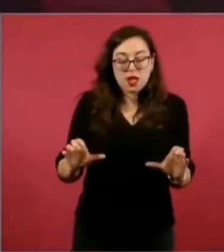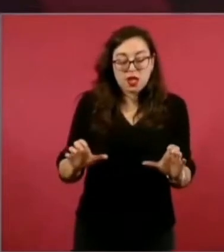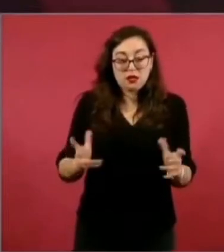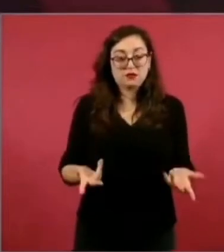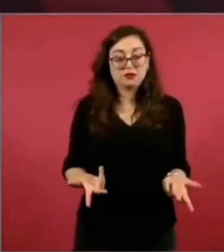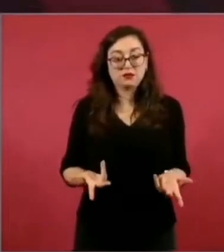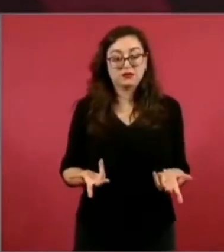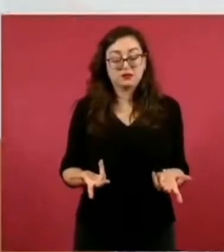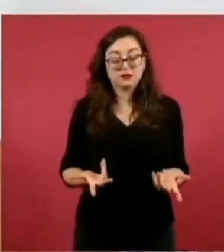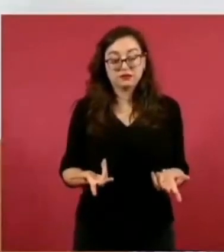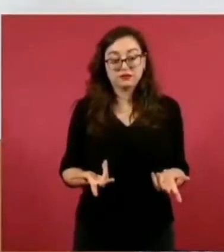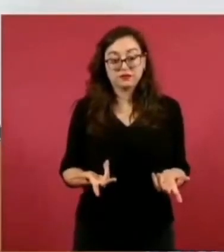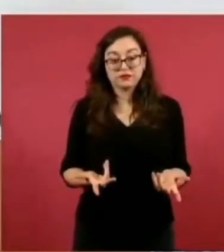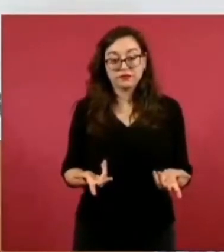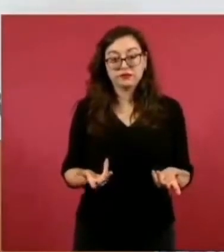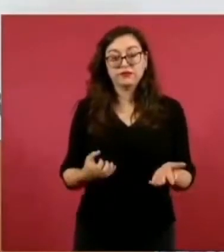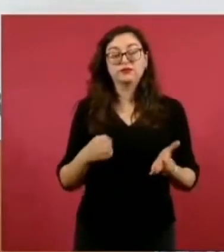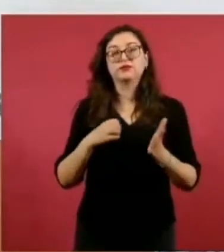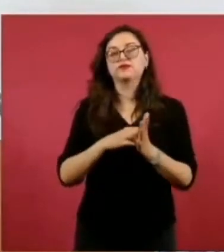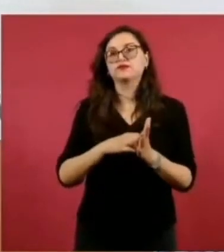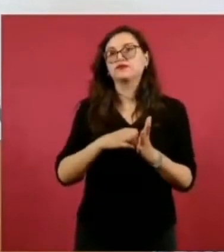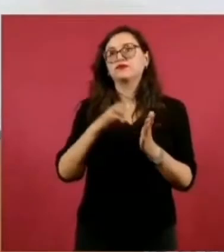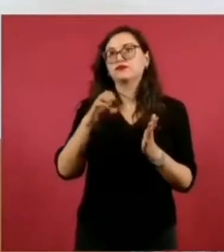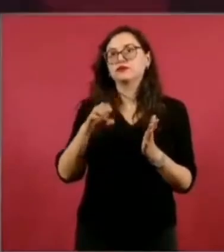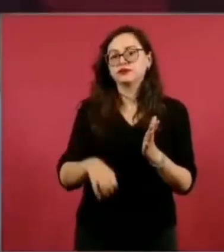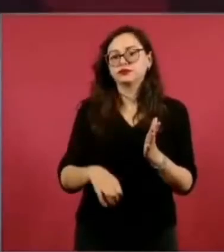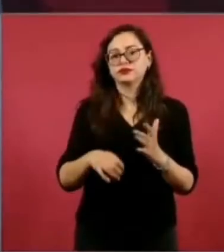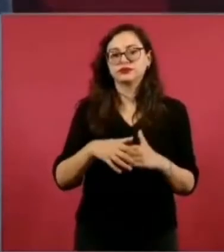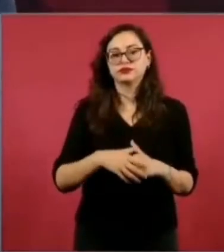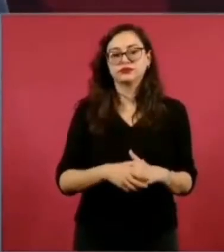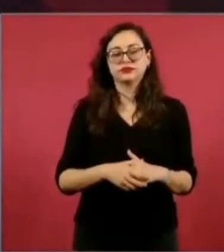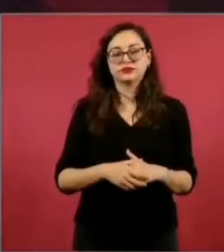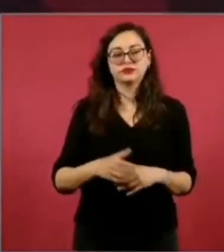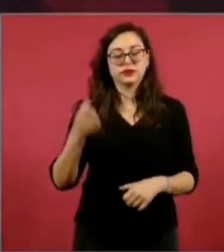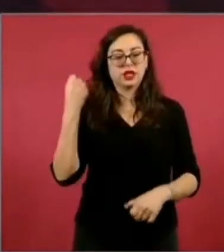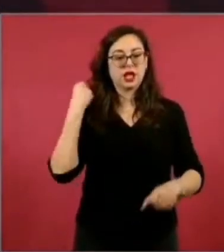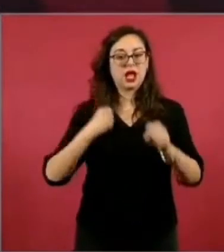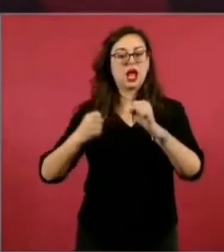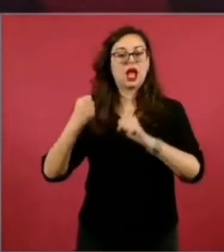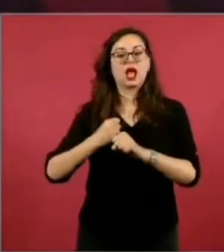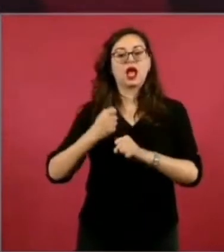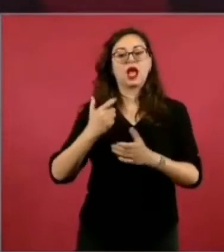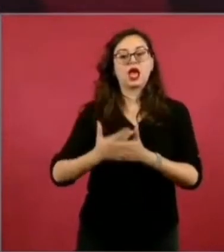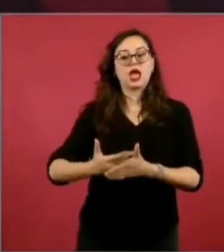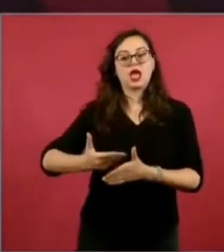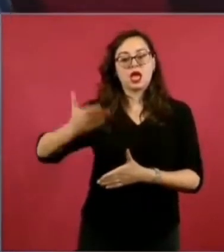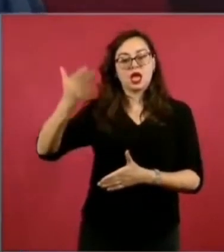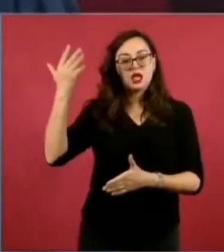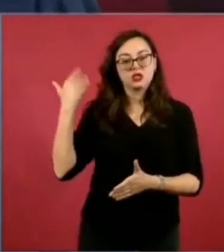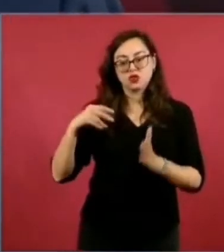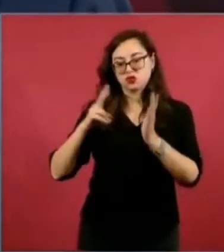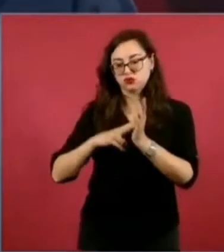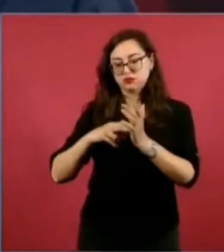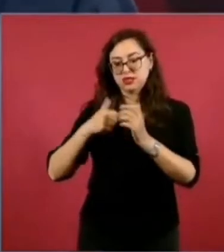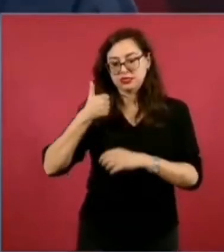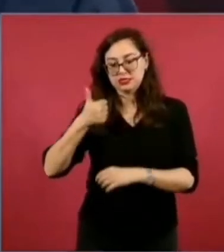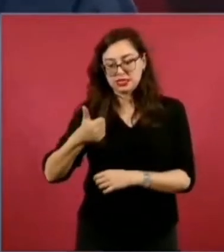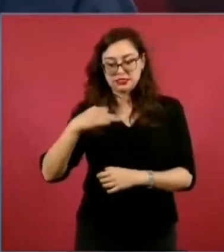cuando nos hicieron el fraude en el 2006.